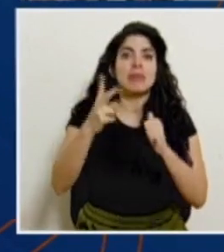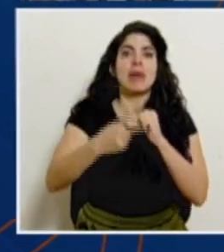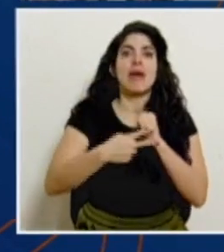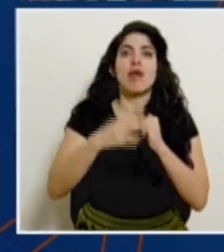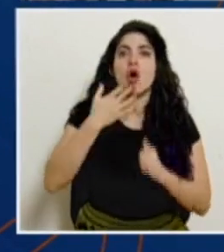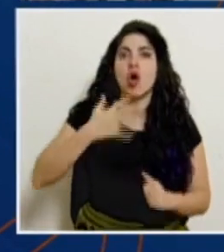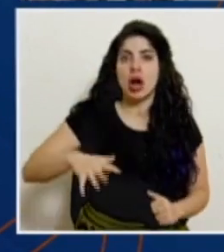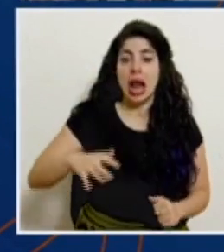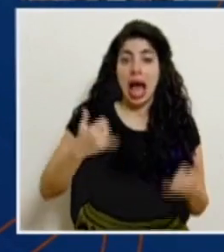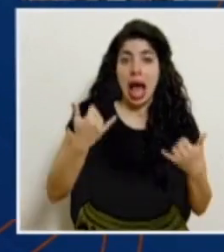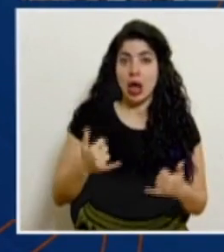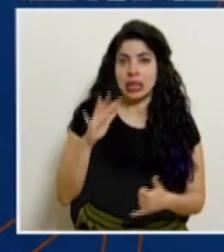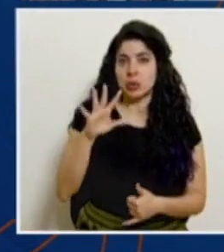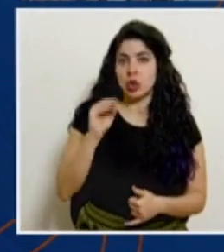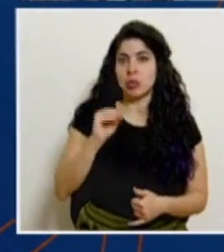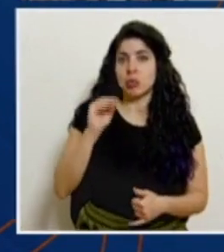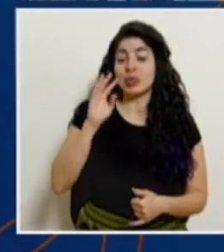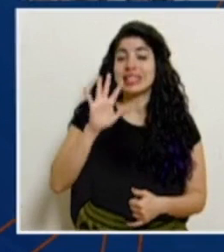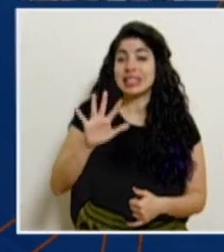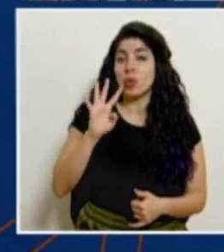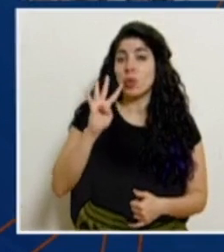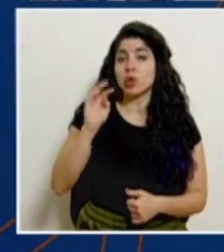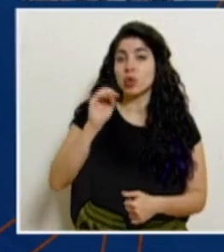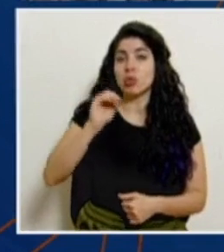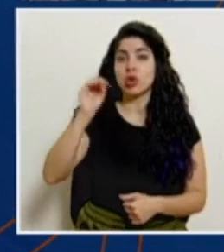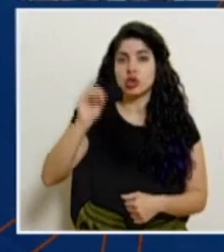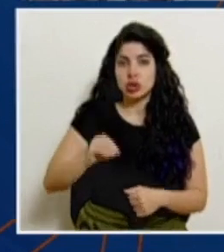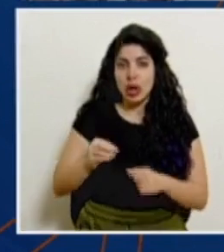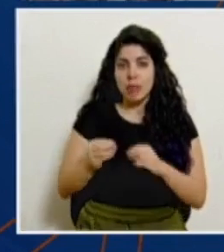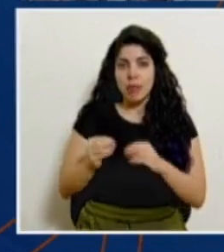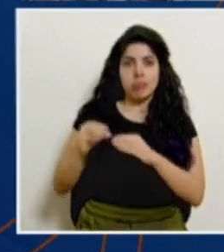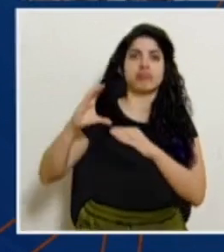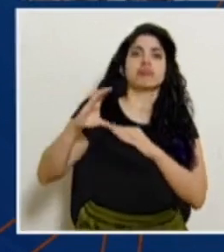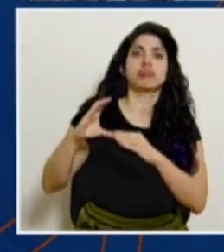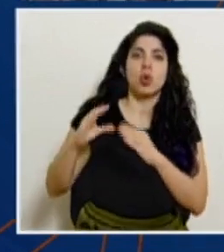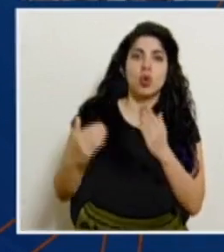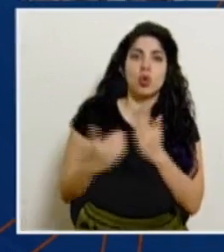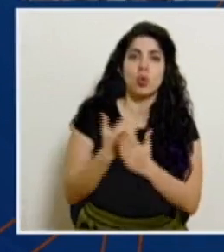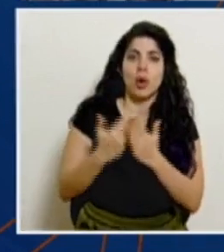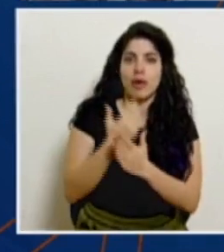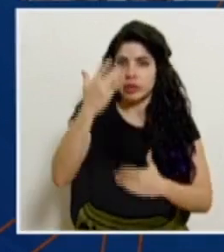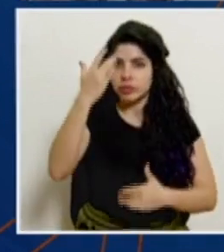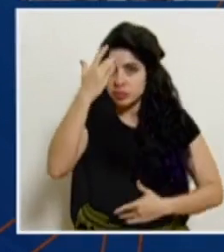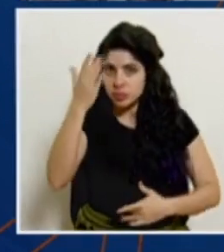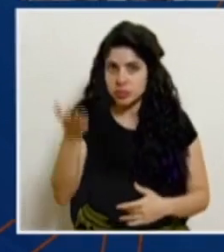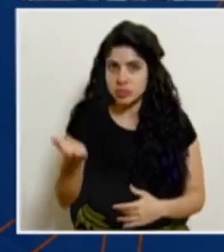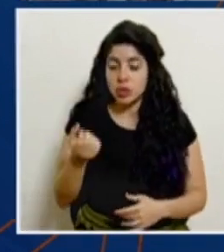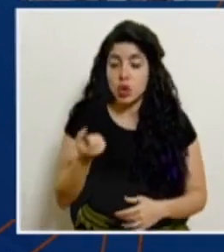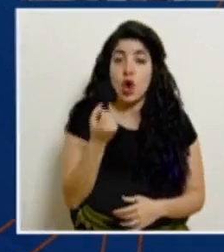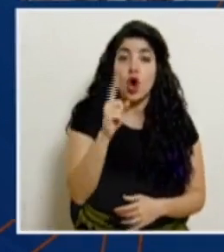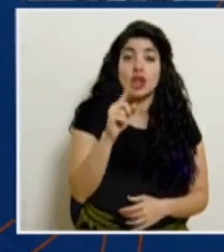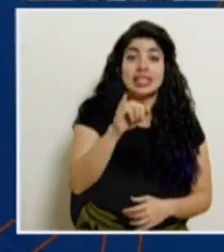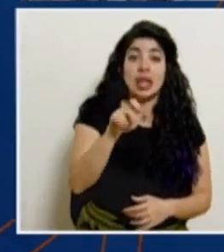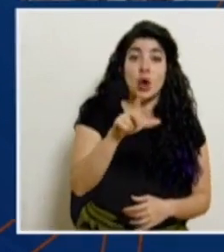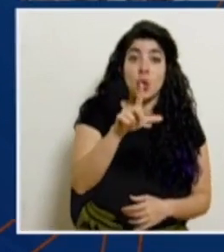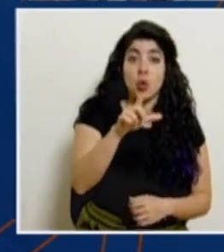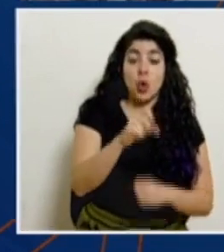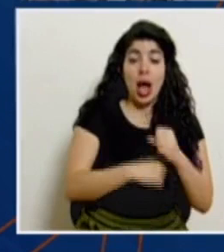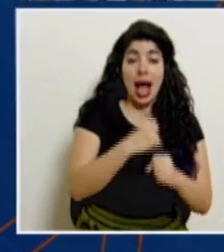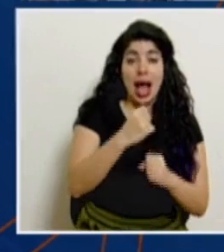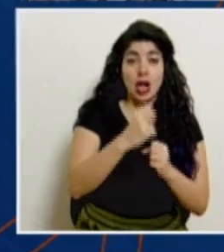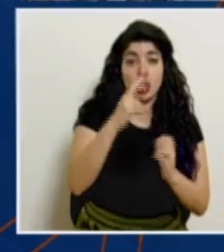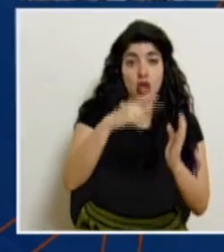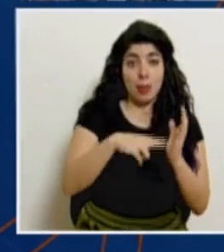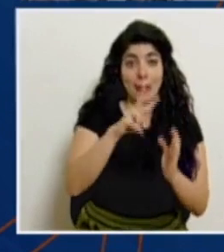tiene un 54% de casos nuevos en esta semana epidemiológica. El 11 de julio del 2020